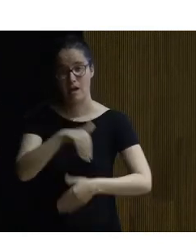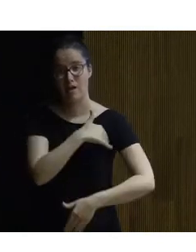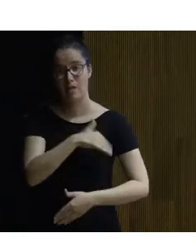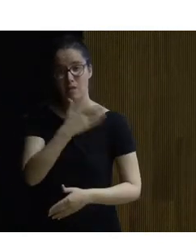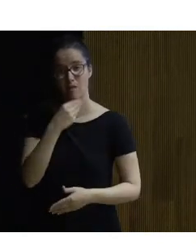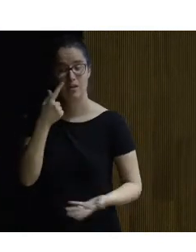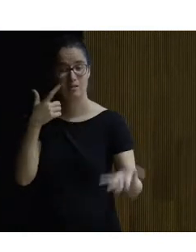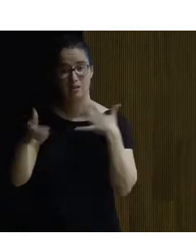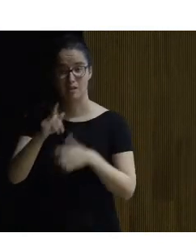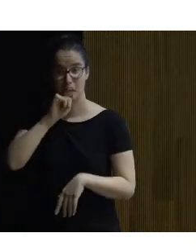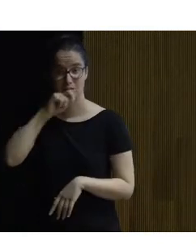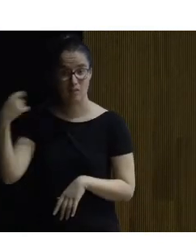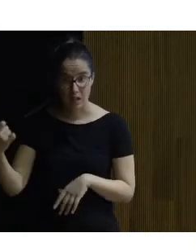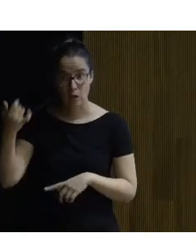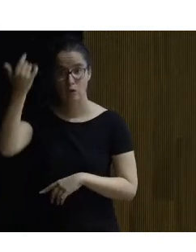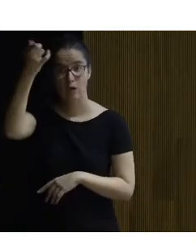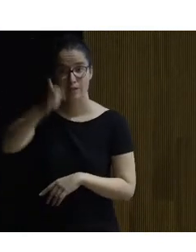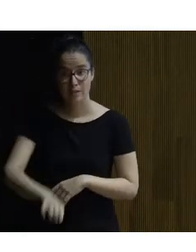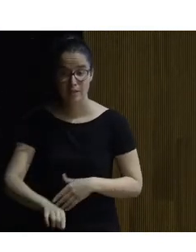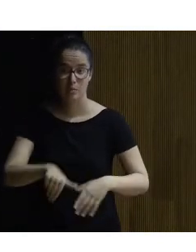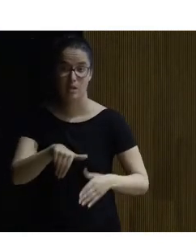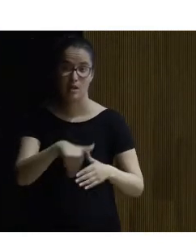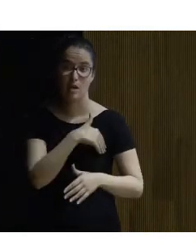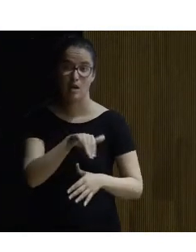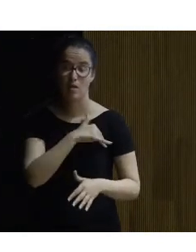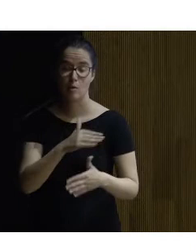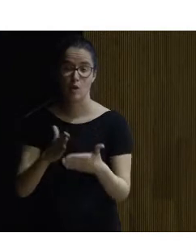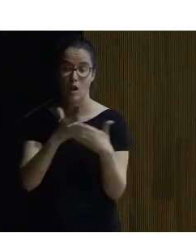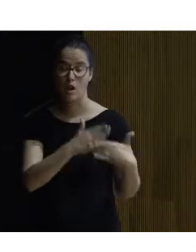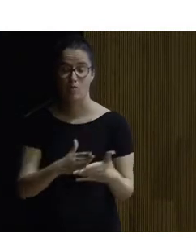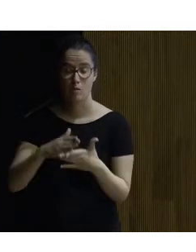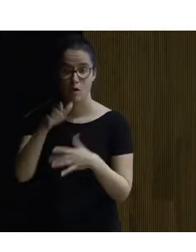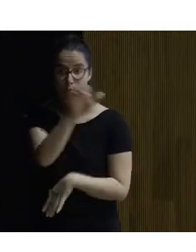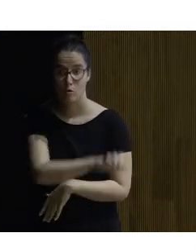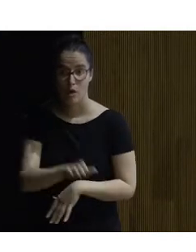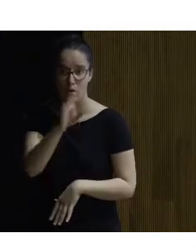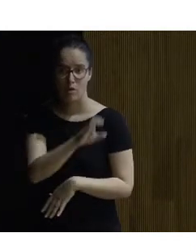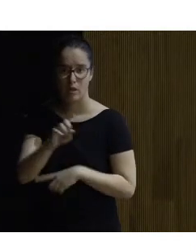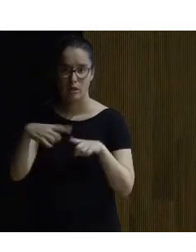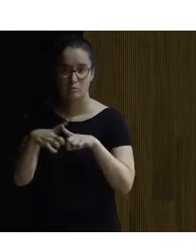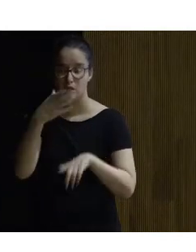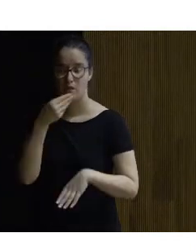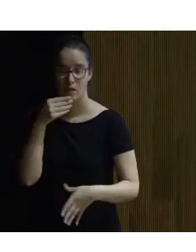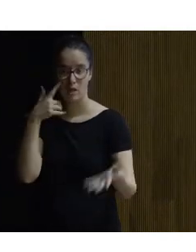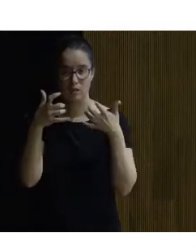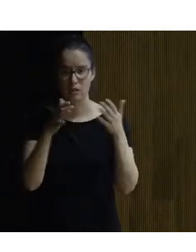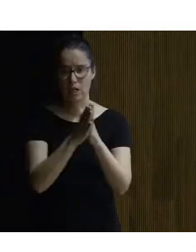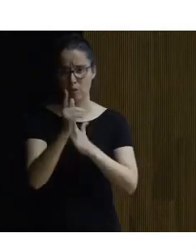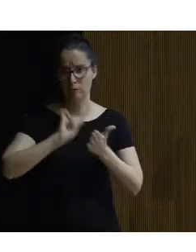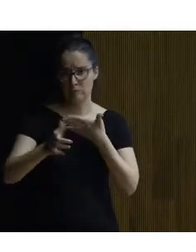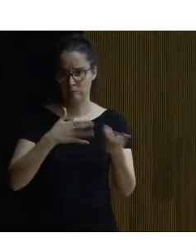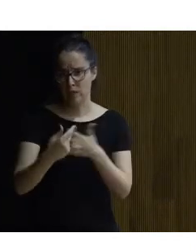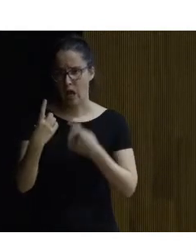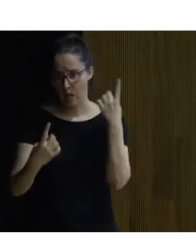y también como académico en la Academia Europea de Ciencias y de las Artes es autor de varios libros y